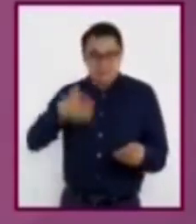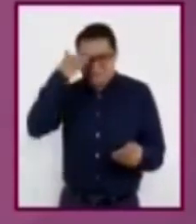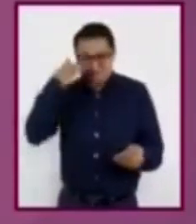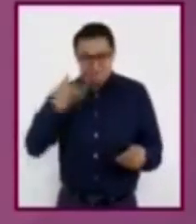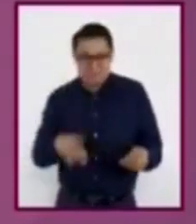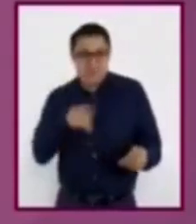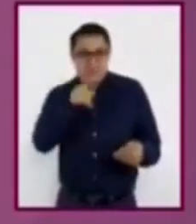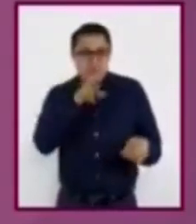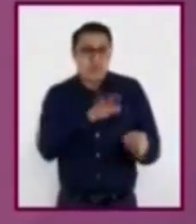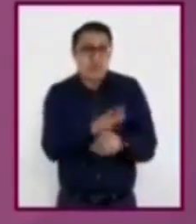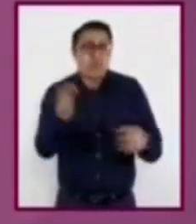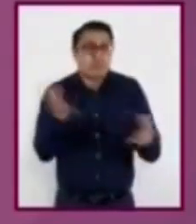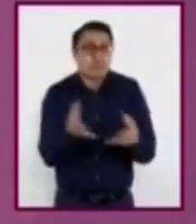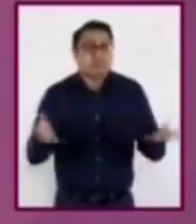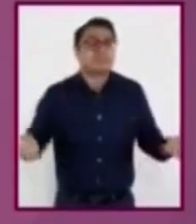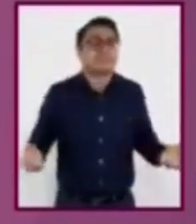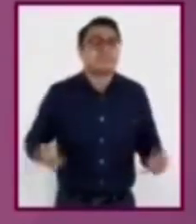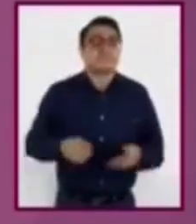¿Tú qué hubieras hecho?